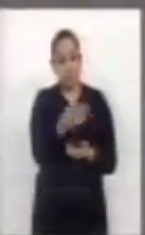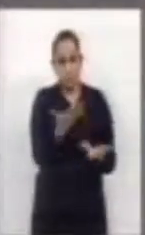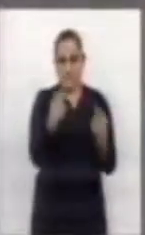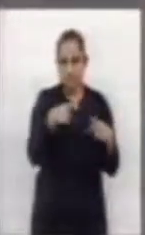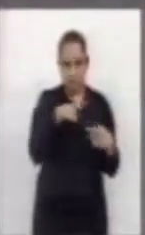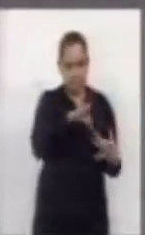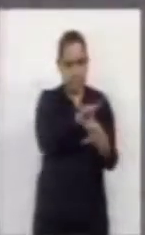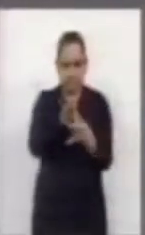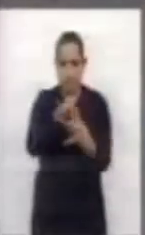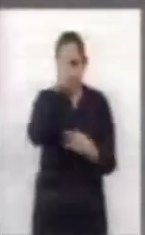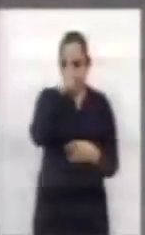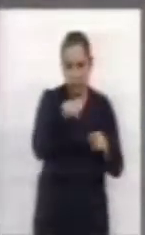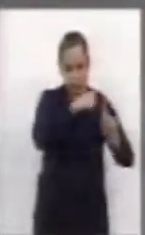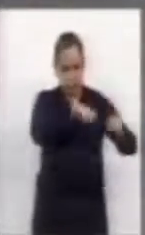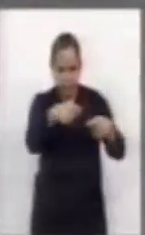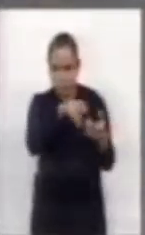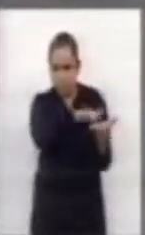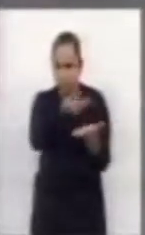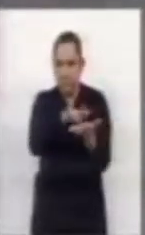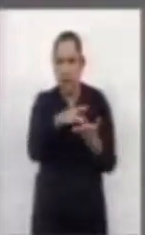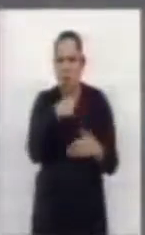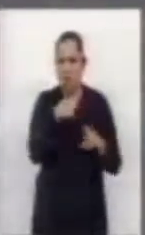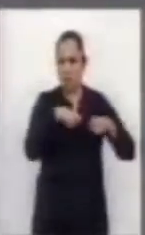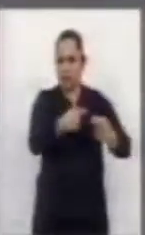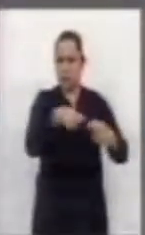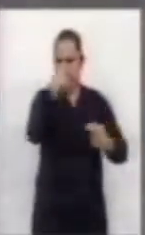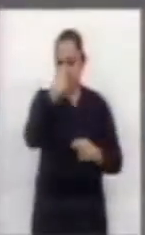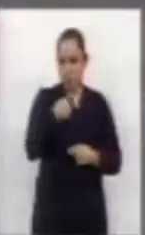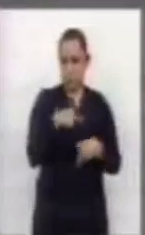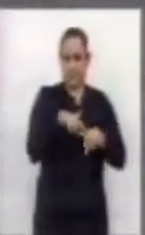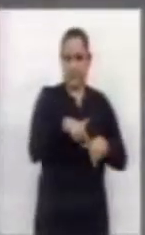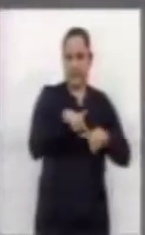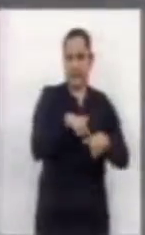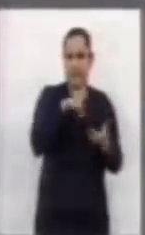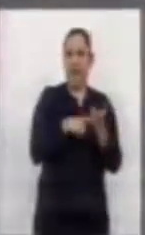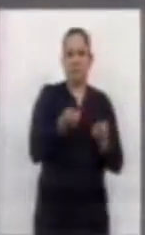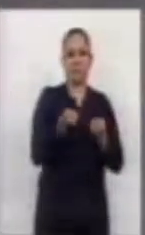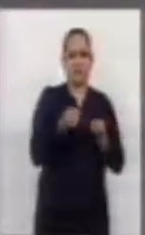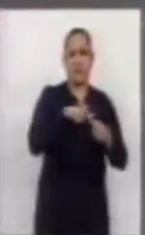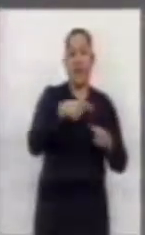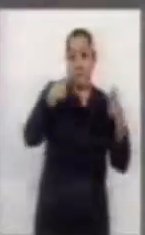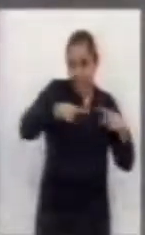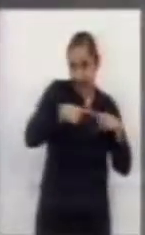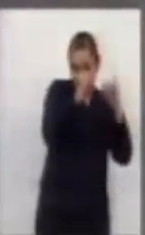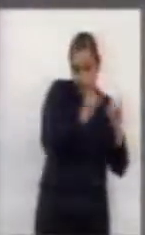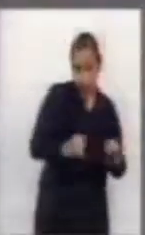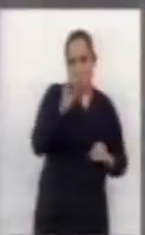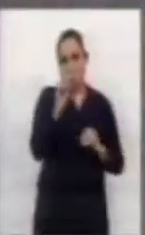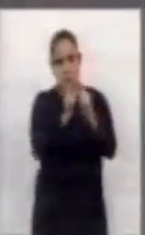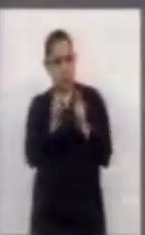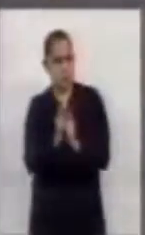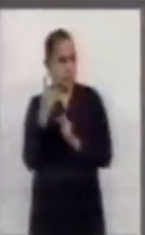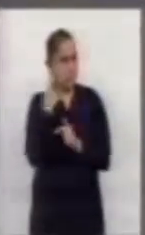mantenerse en el poder, ya sea como personas o como partidos. Por este motivo, debemos de impulsar